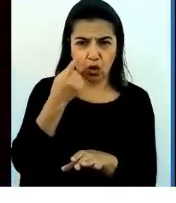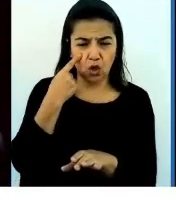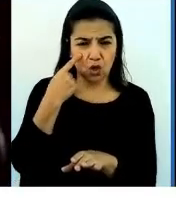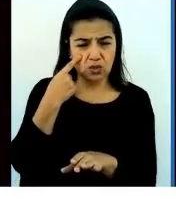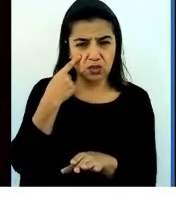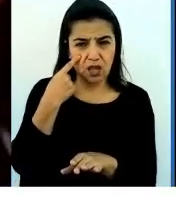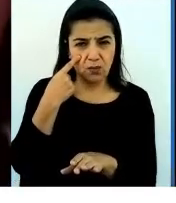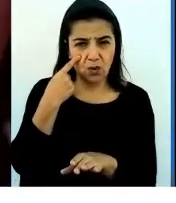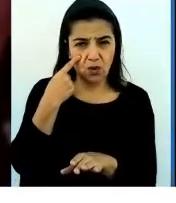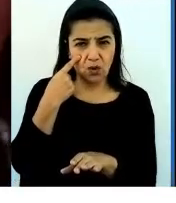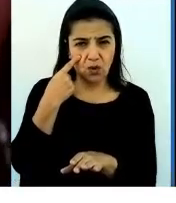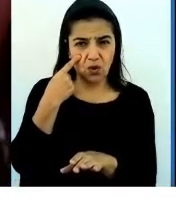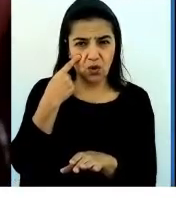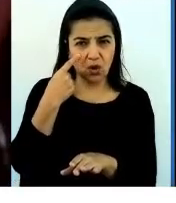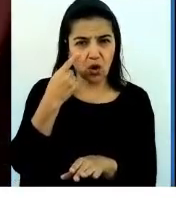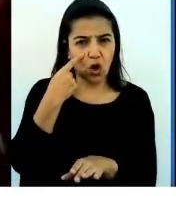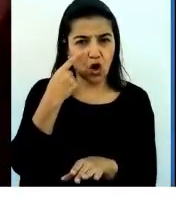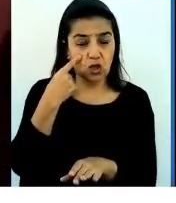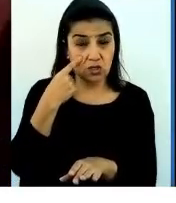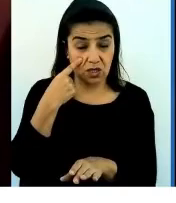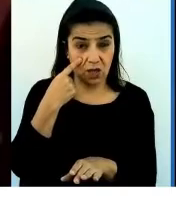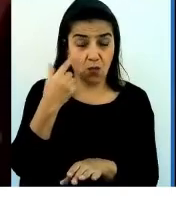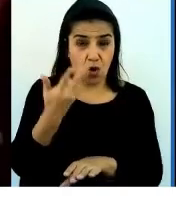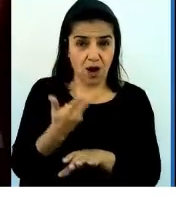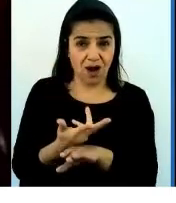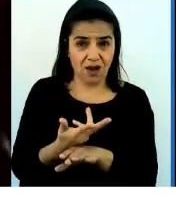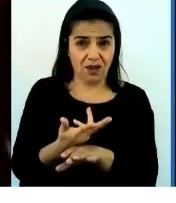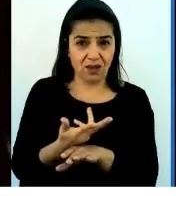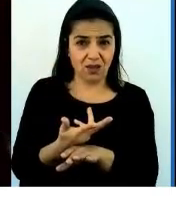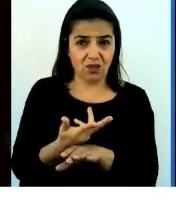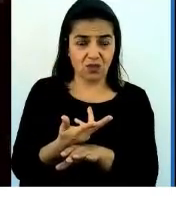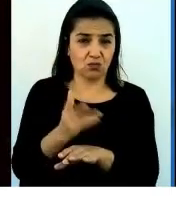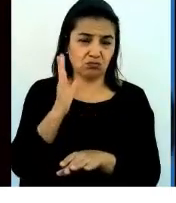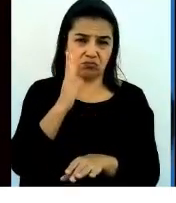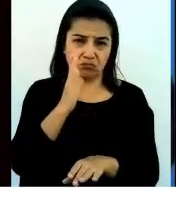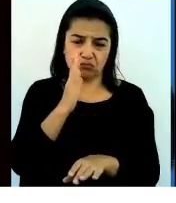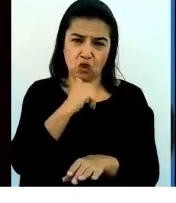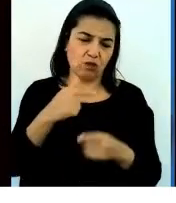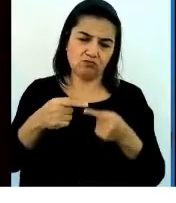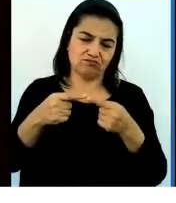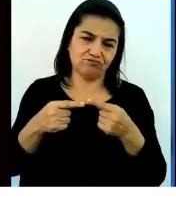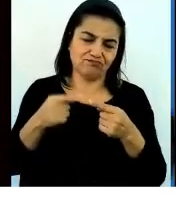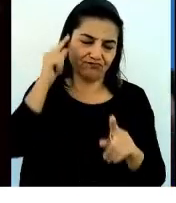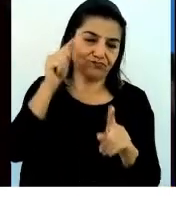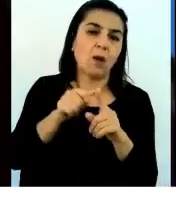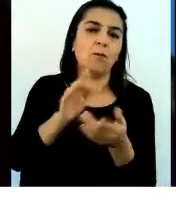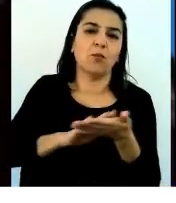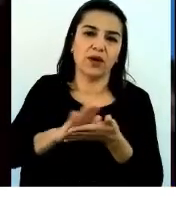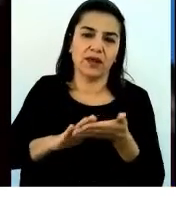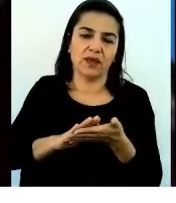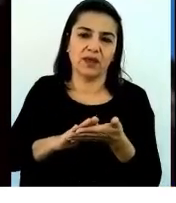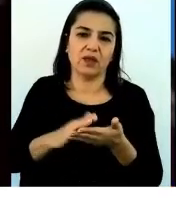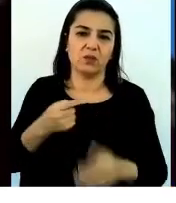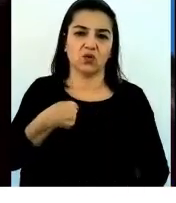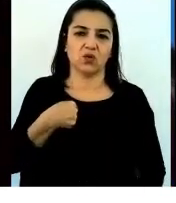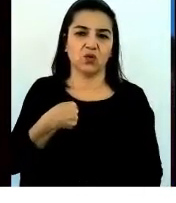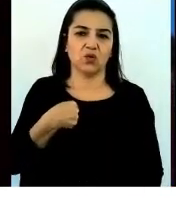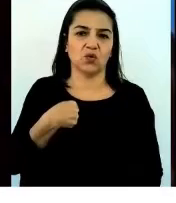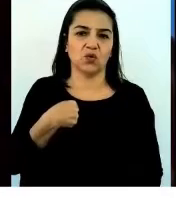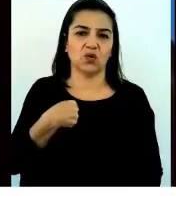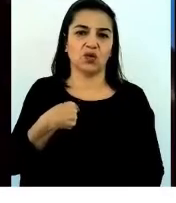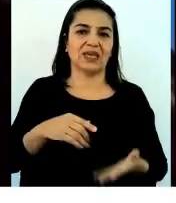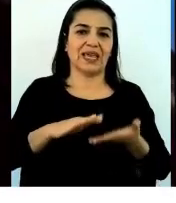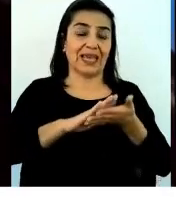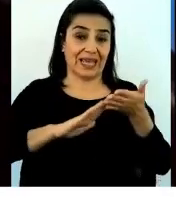bueno. ¿Por qué los subsidies continúan? No tiene sentido. Por ejemplo, si llevo un ejemplo